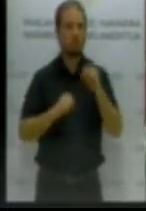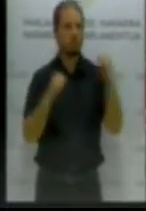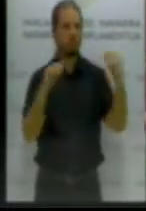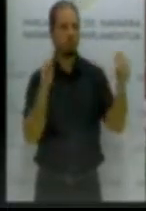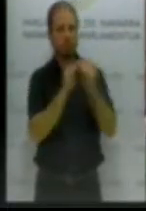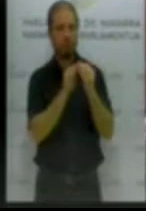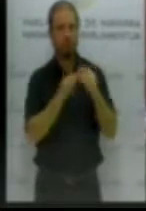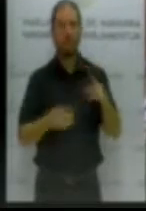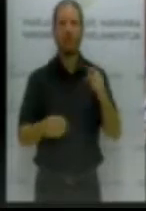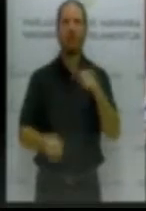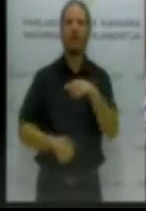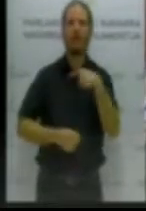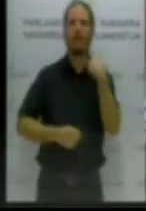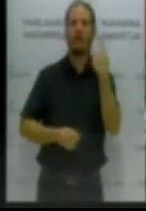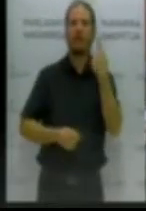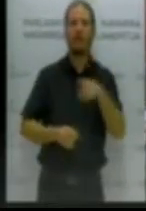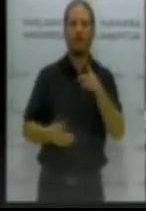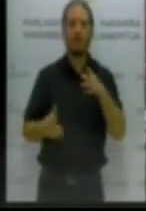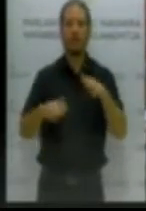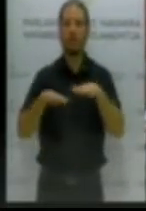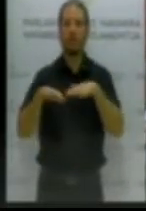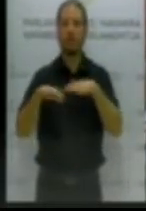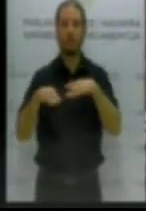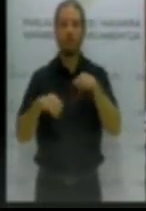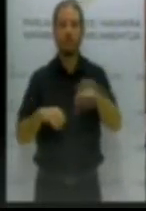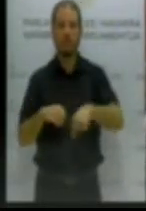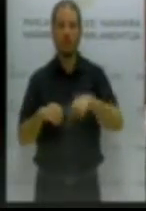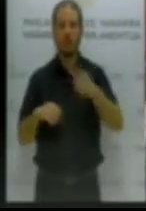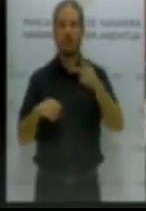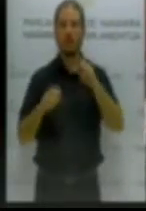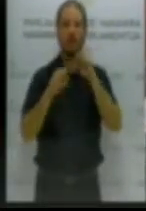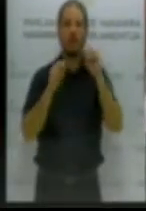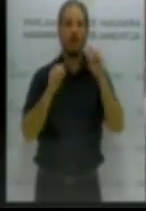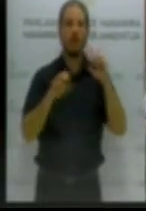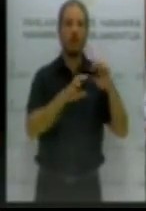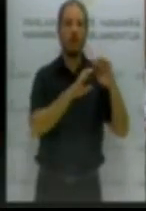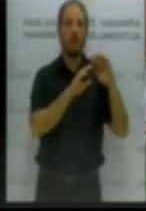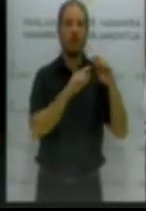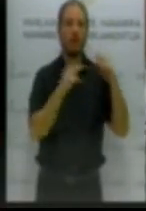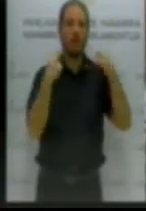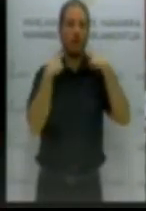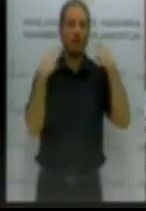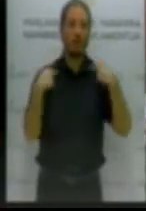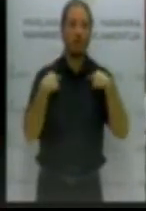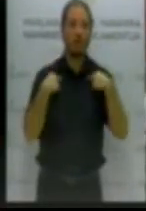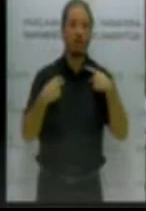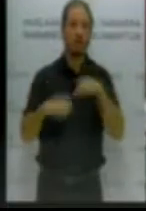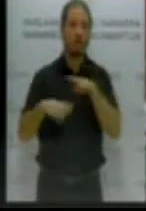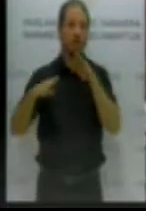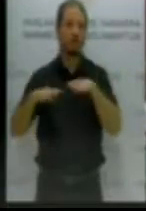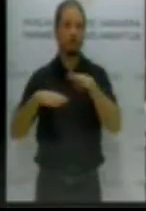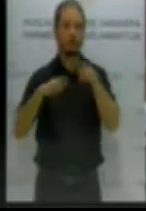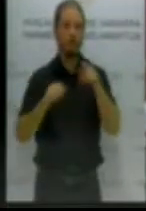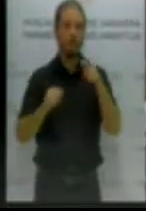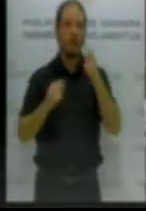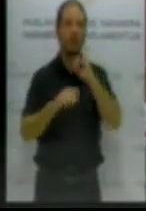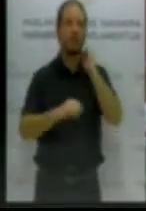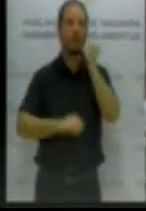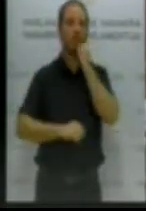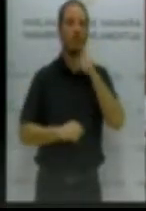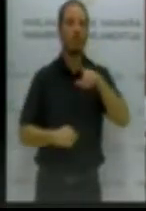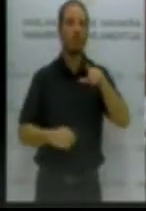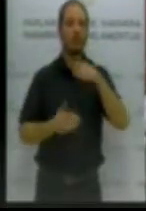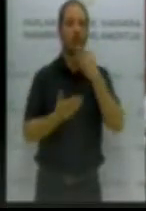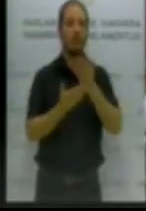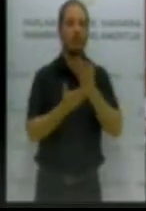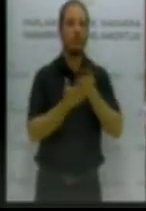impulsado alguna iniciativa directamente tanto en este Parlamento, bueno, en el Parlamento no, pero en el Congreso, dirigidas a este objetivo. Pero